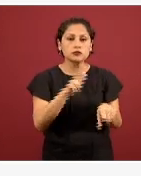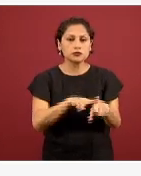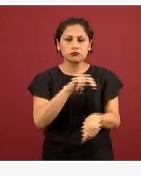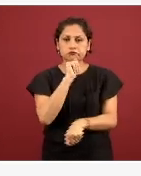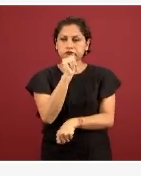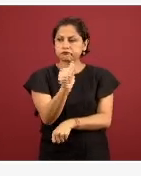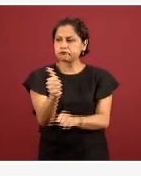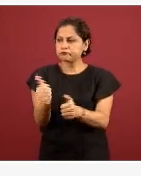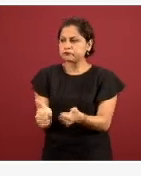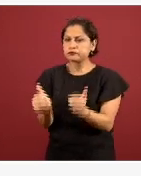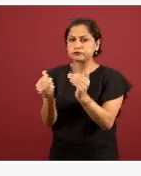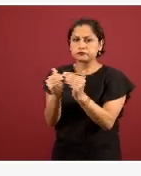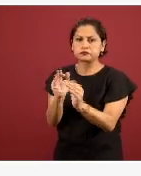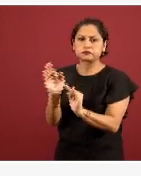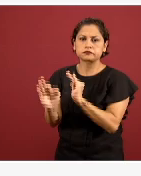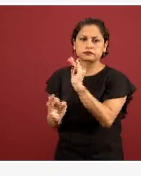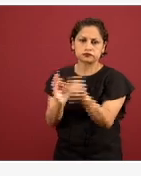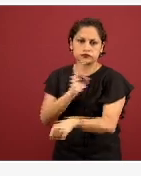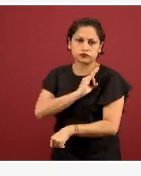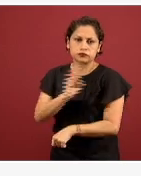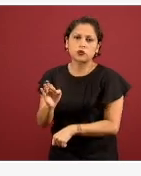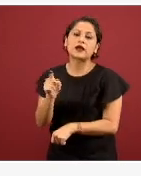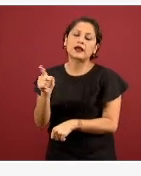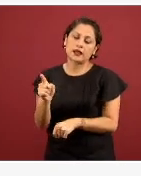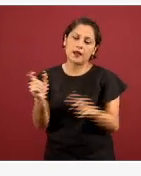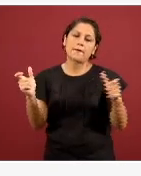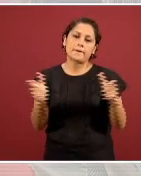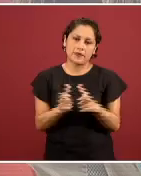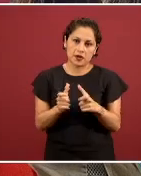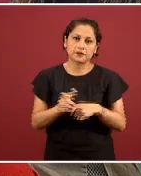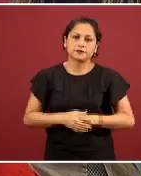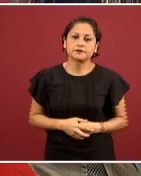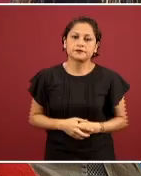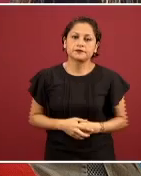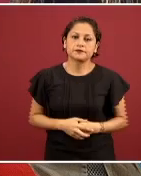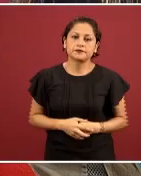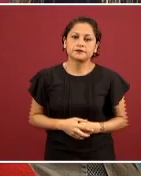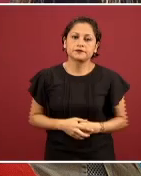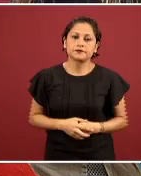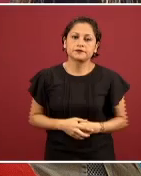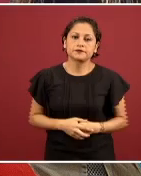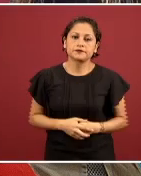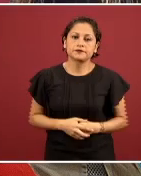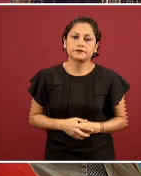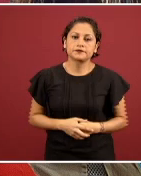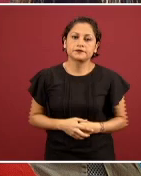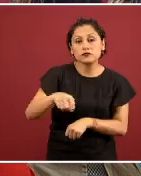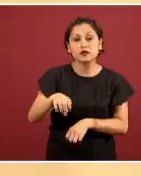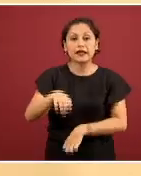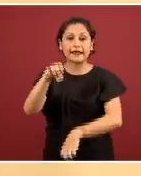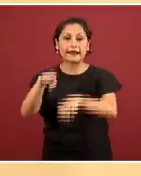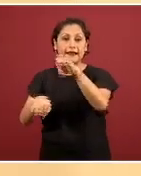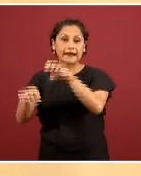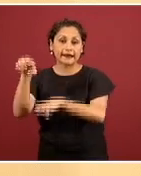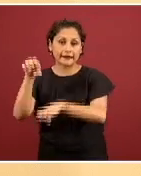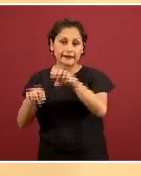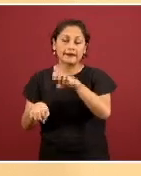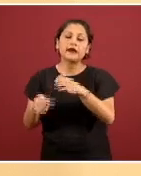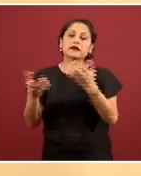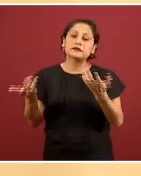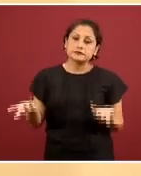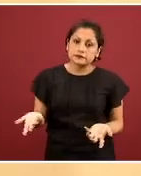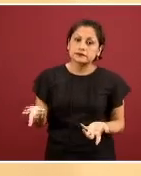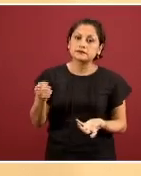continúa asentando el hecho de que estos grupos de edad tienden entonces a tener complicaciones, tienden a